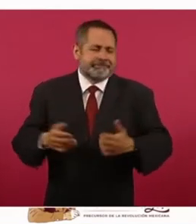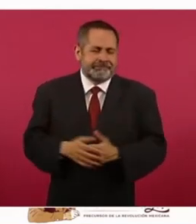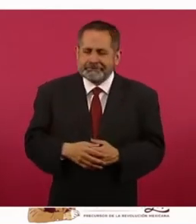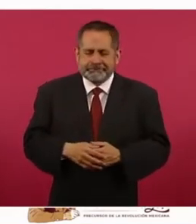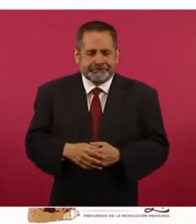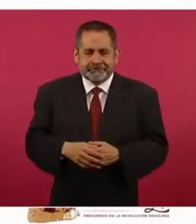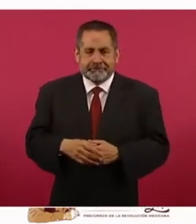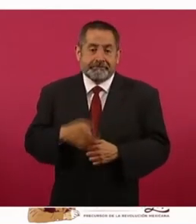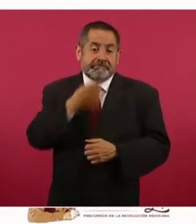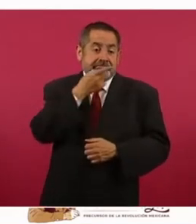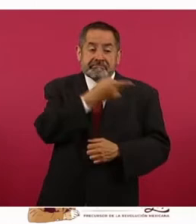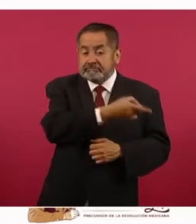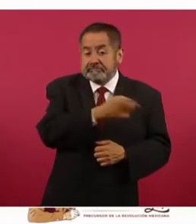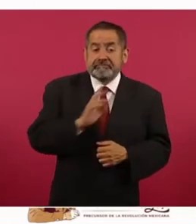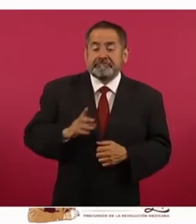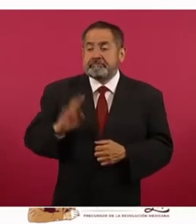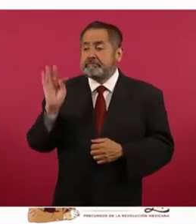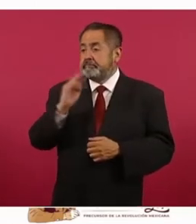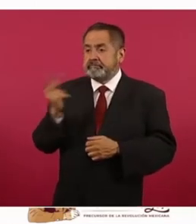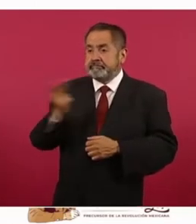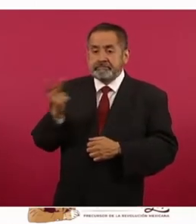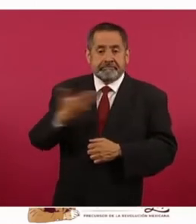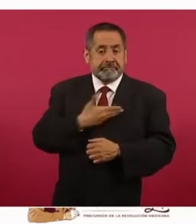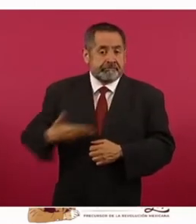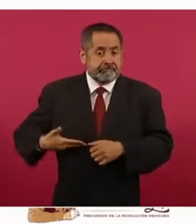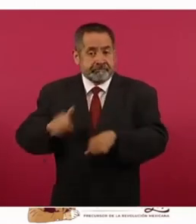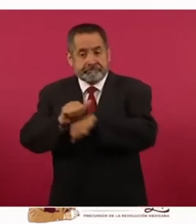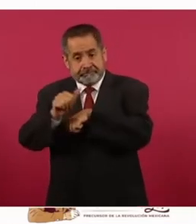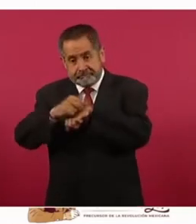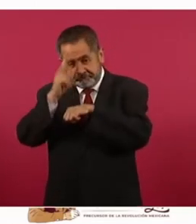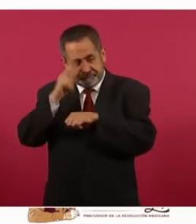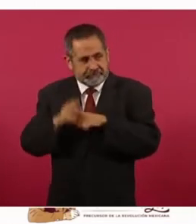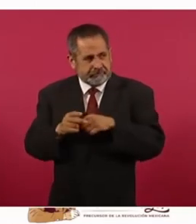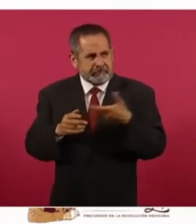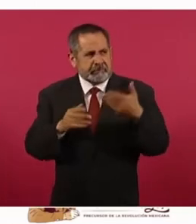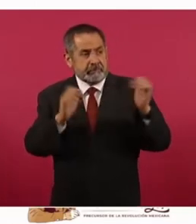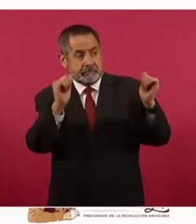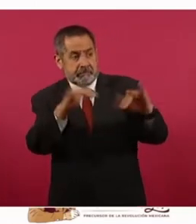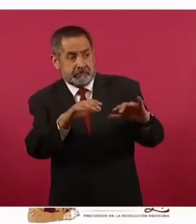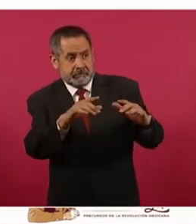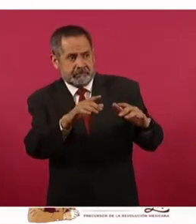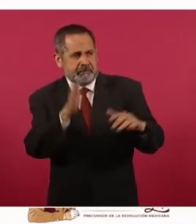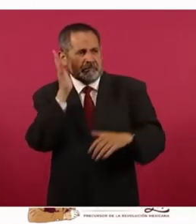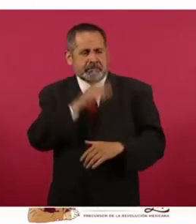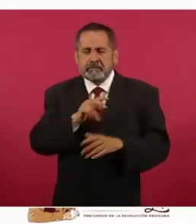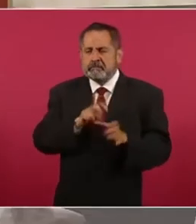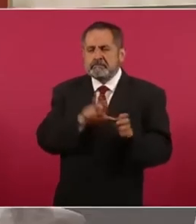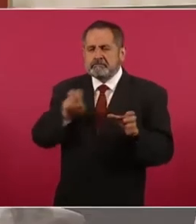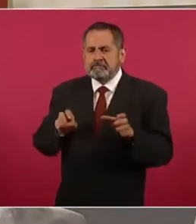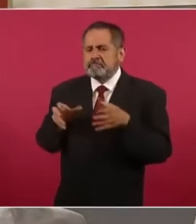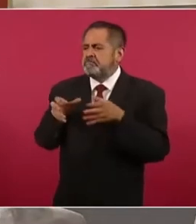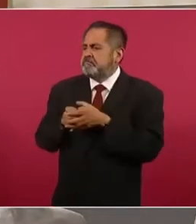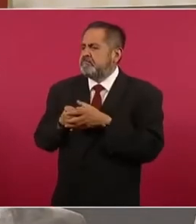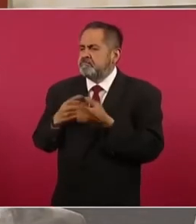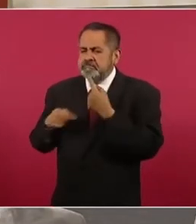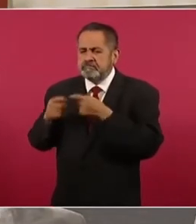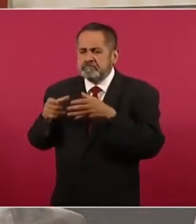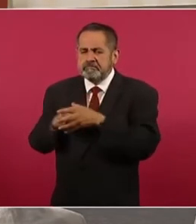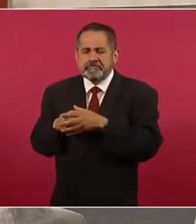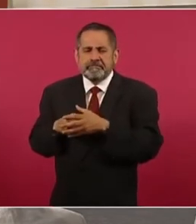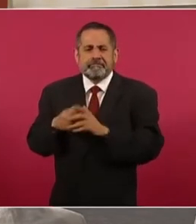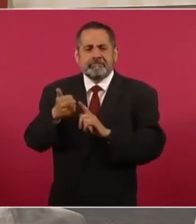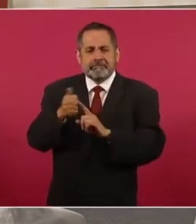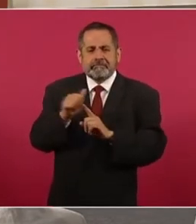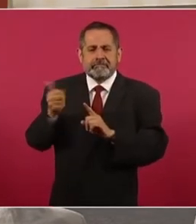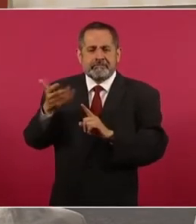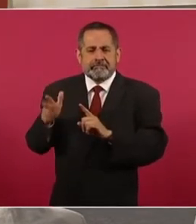Argentina, se habría decidido generar una reunión alterna a la novena cumbre de las Américas, que se llevará a cabo del 6